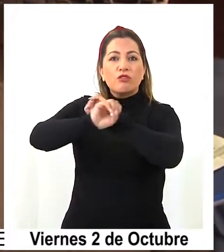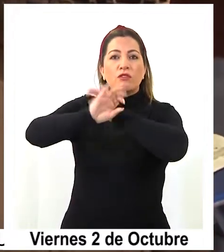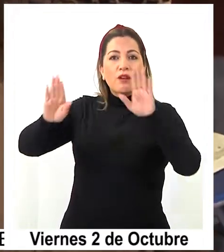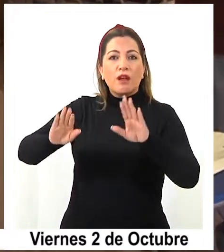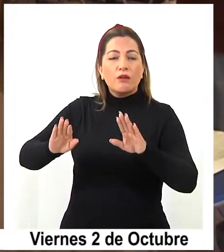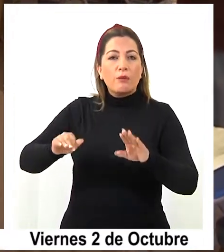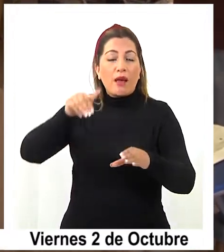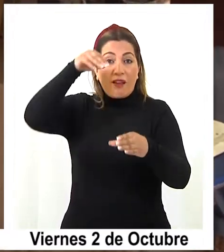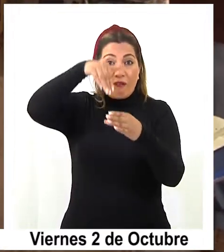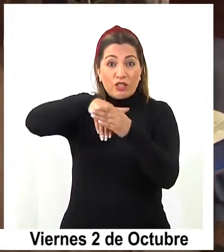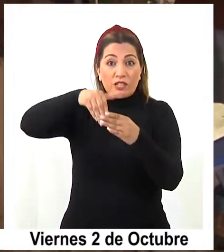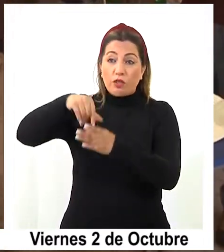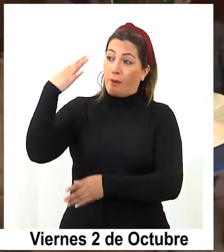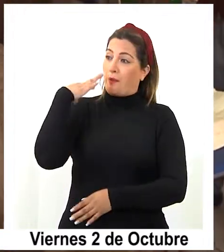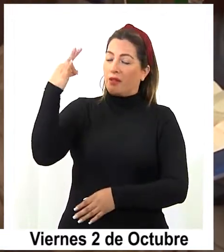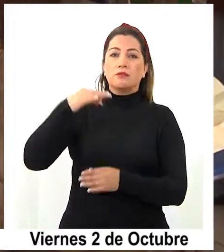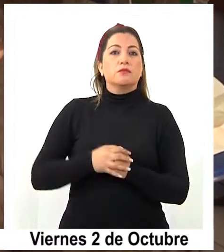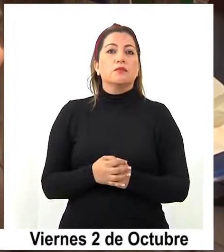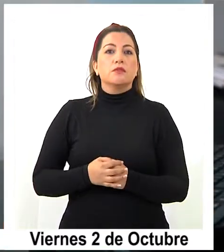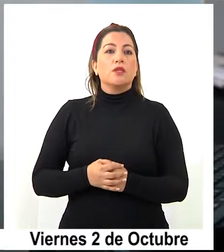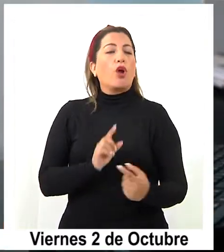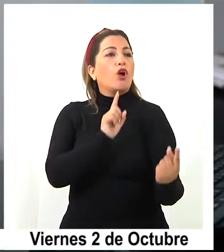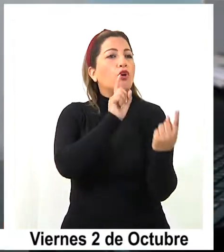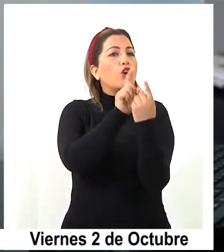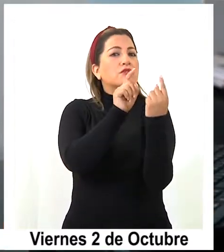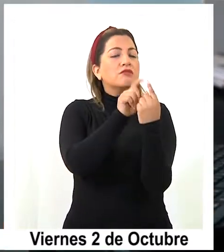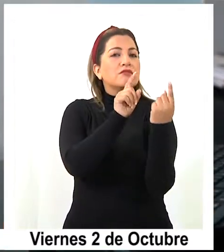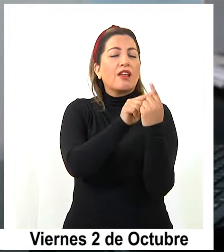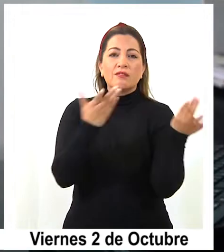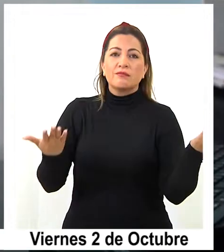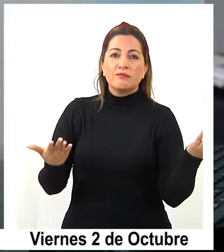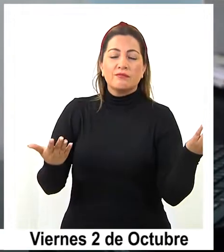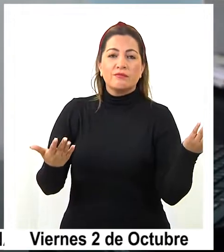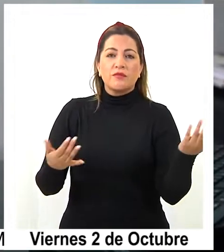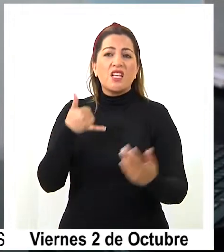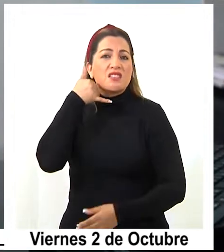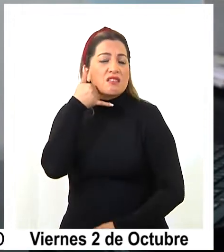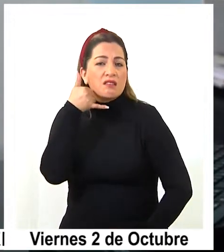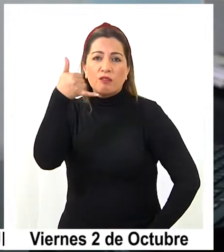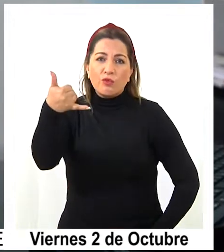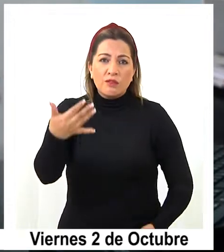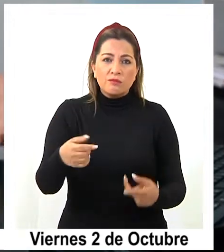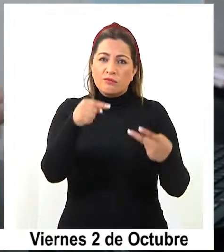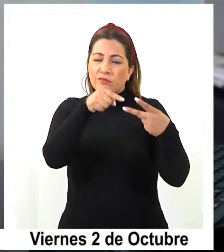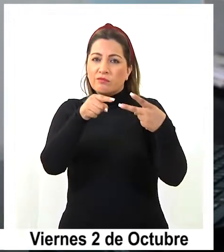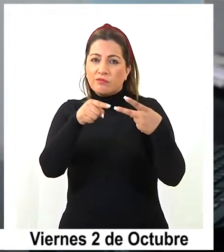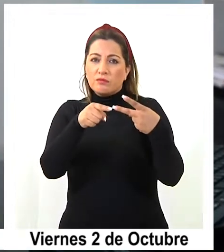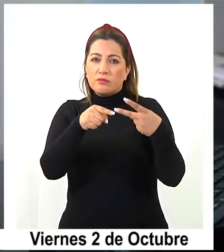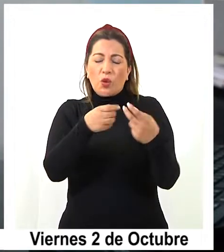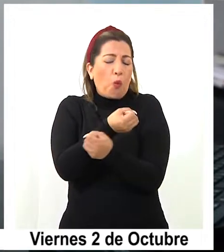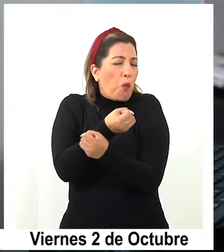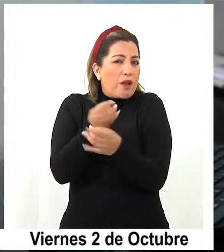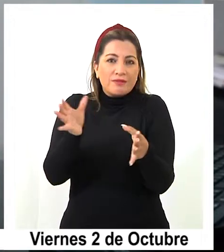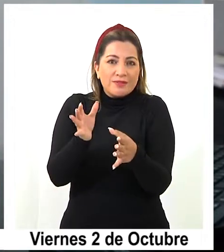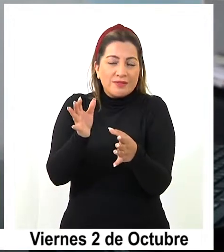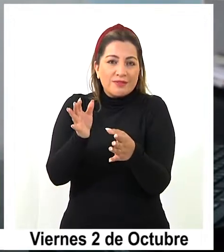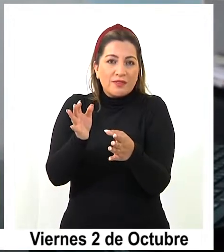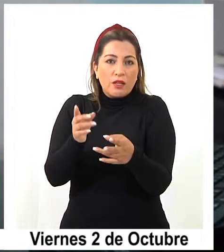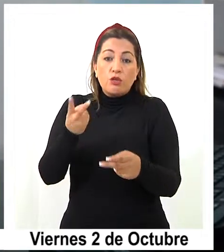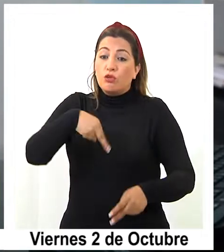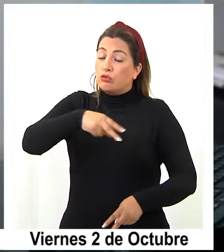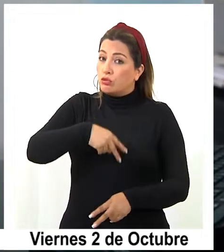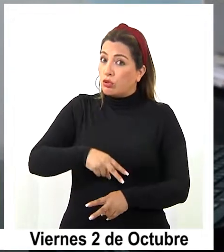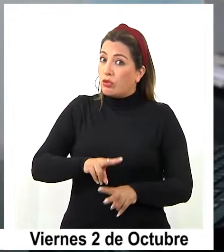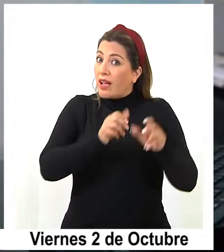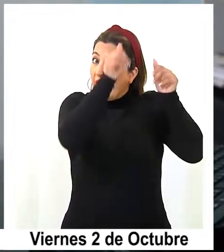los elijan. Lo haremos boca a boca, lo haremos a través del celular, lo haremos como podamos, pero lo vamos a